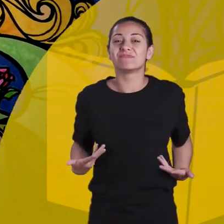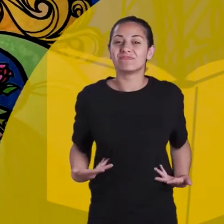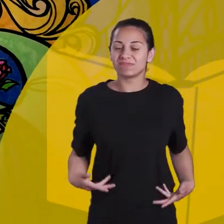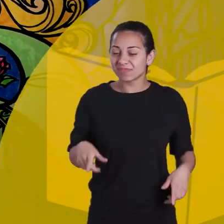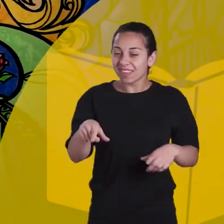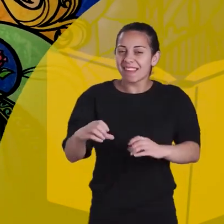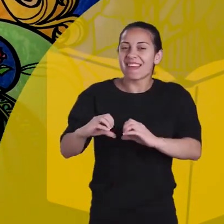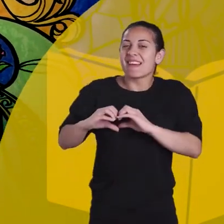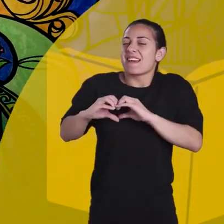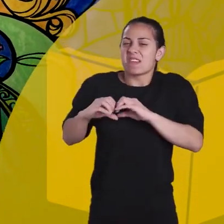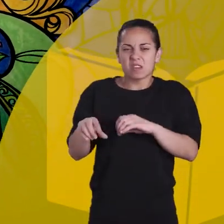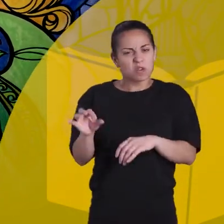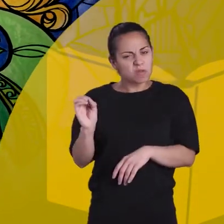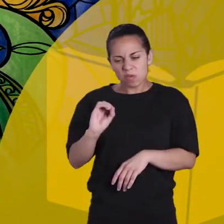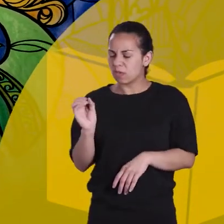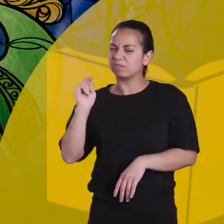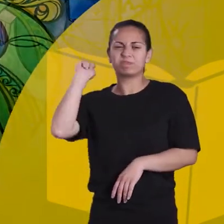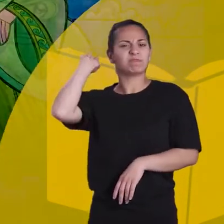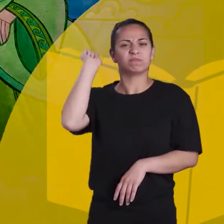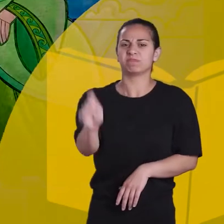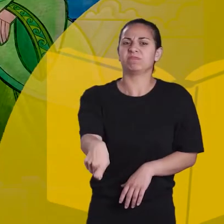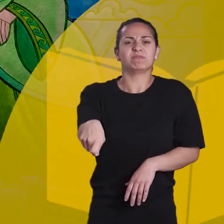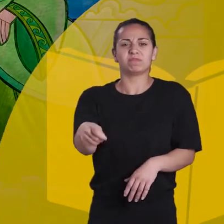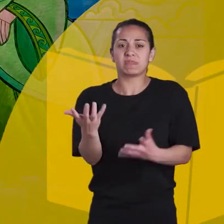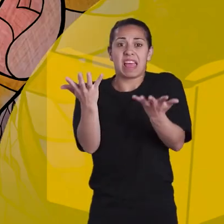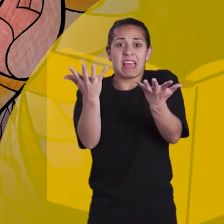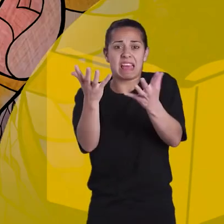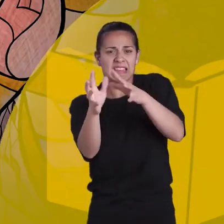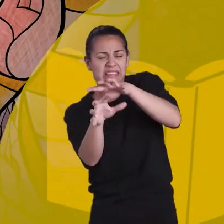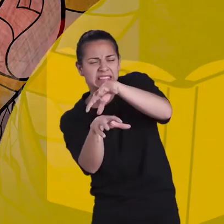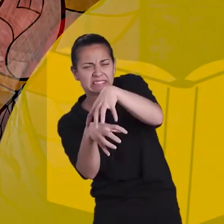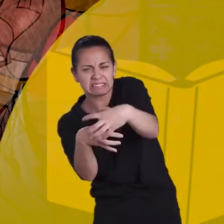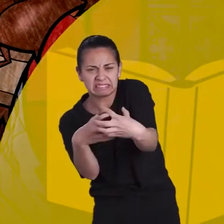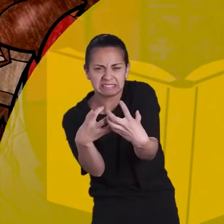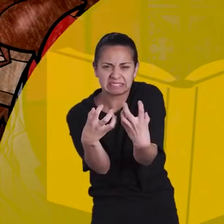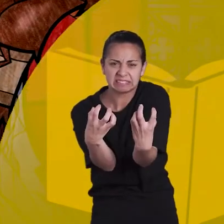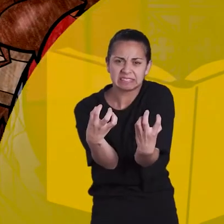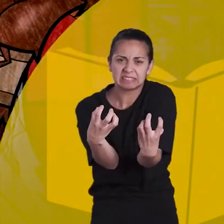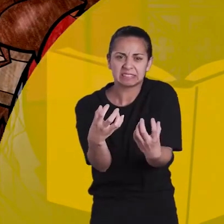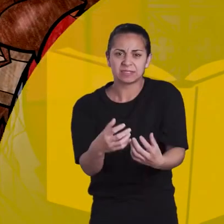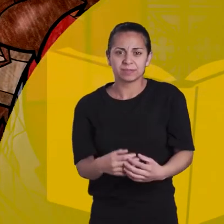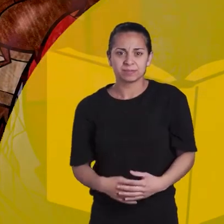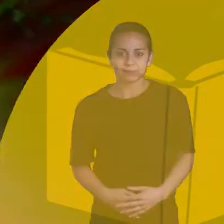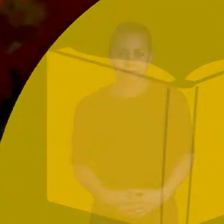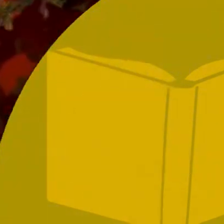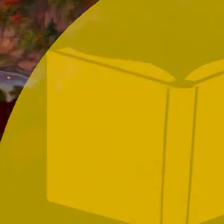corazón, encantó la rosa con un poderoso hechizo, transformando así al bello príncipe en una bestia.